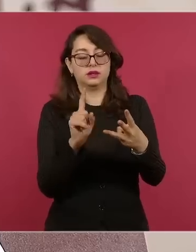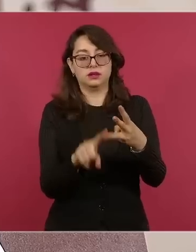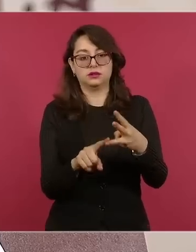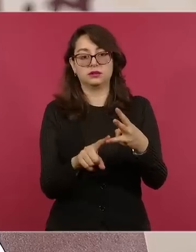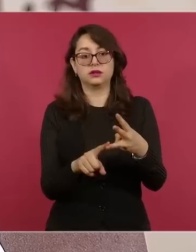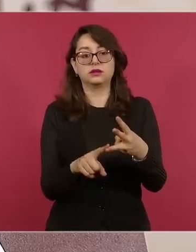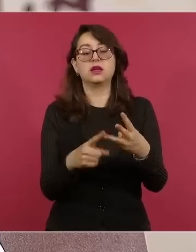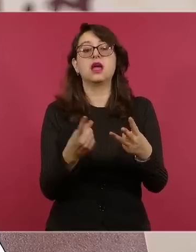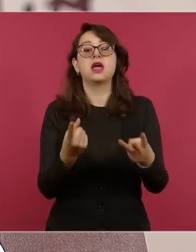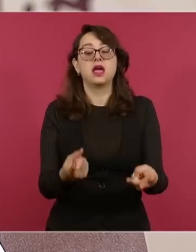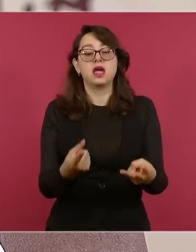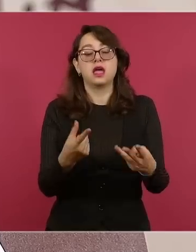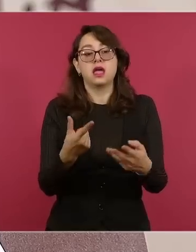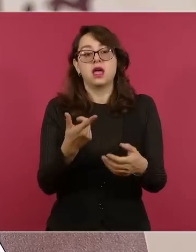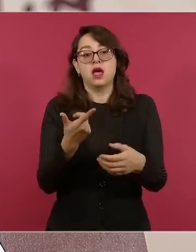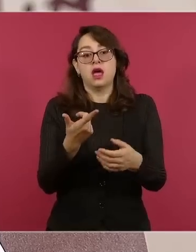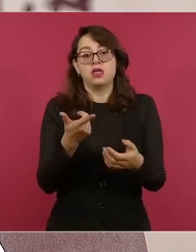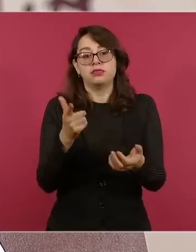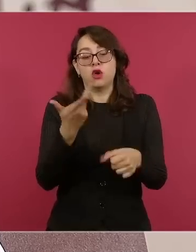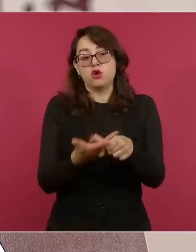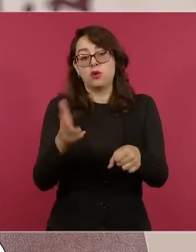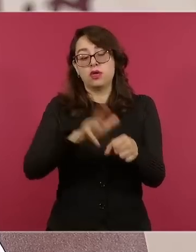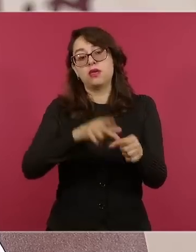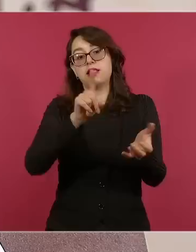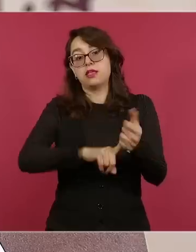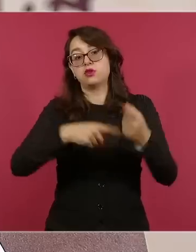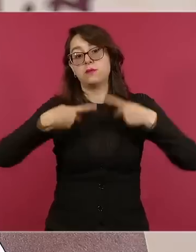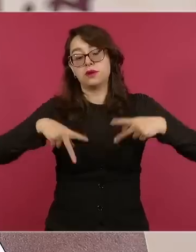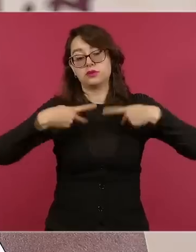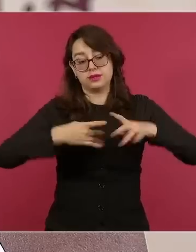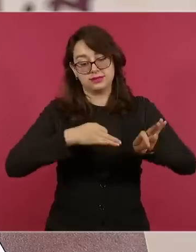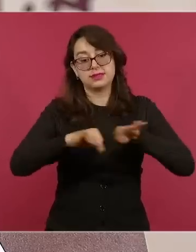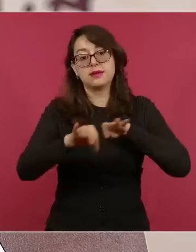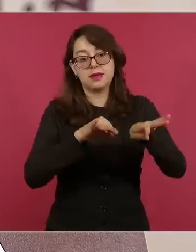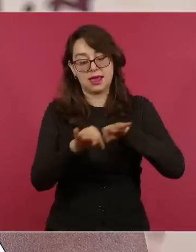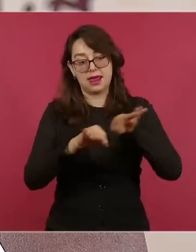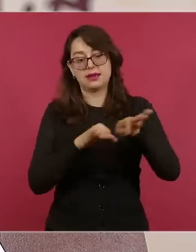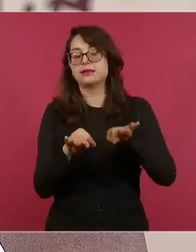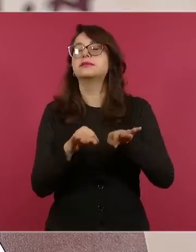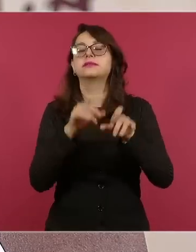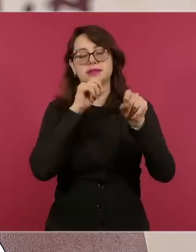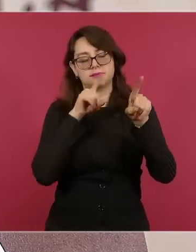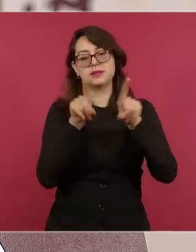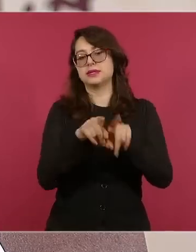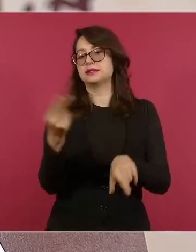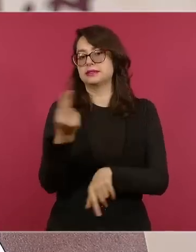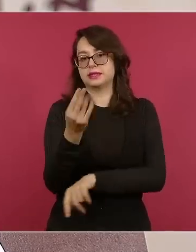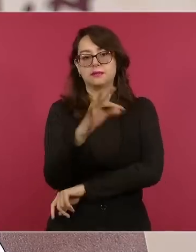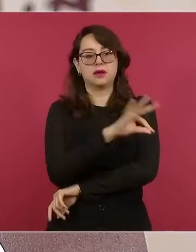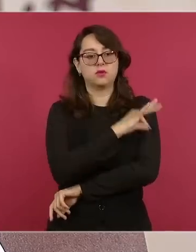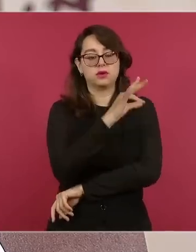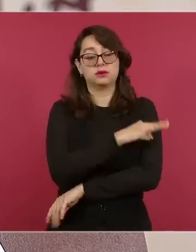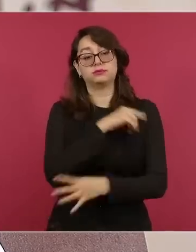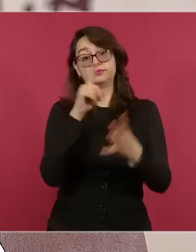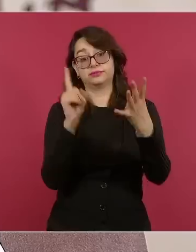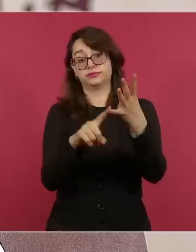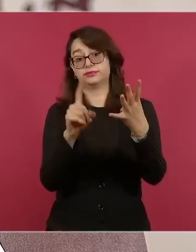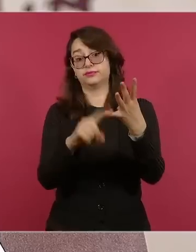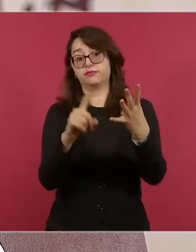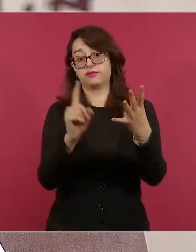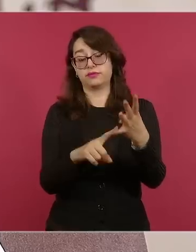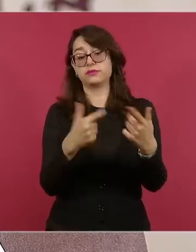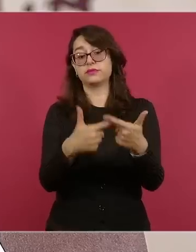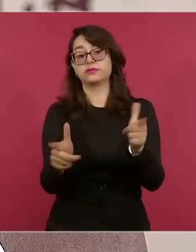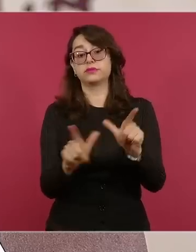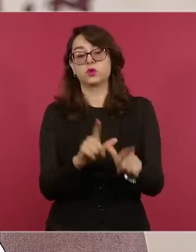y las mujeres embarazadas. Son grupos de alto riesgo, recordar y pedirle a la población que acudan a los